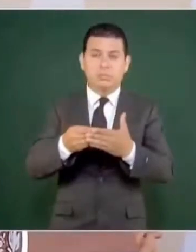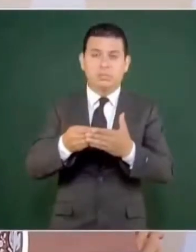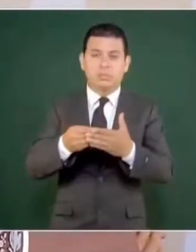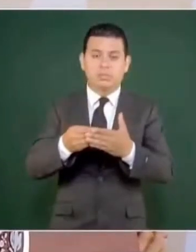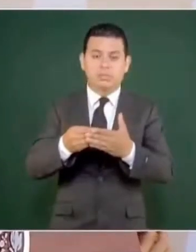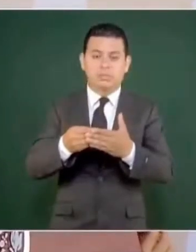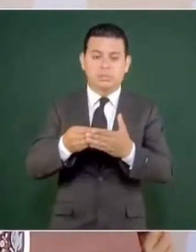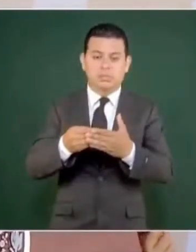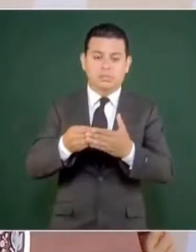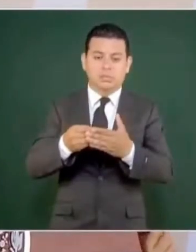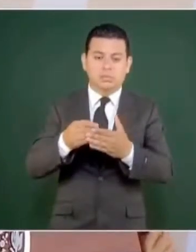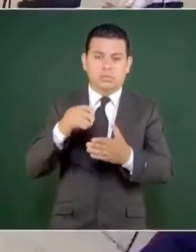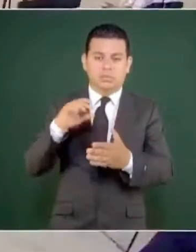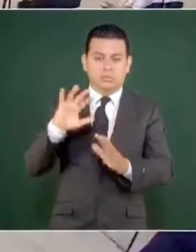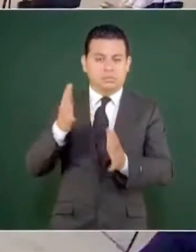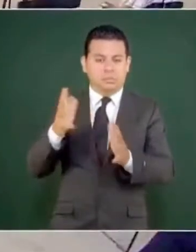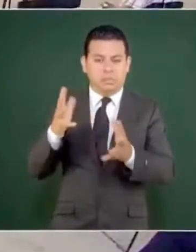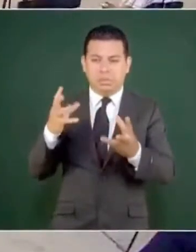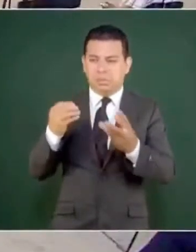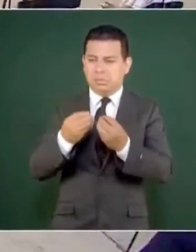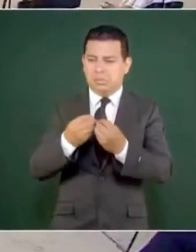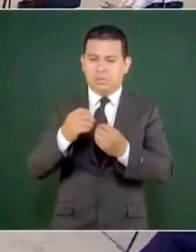sale como 60 y…